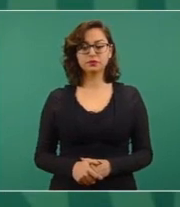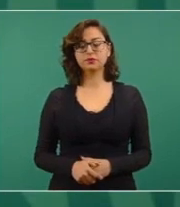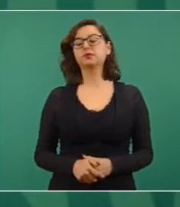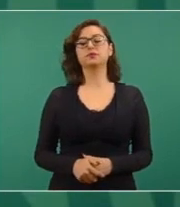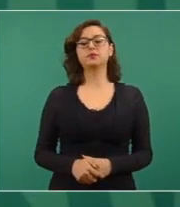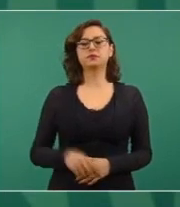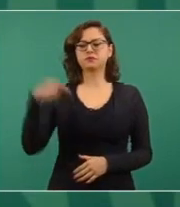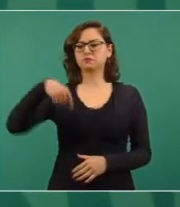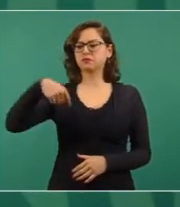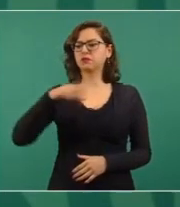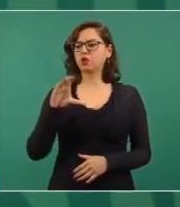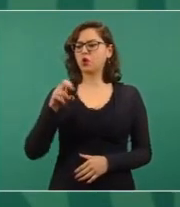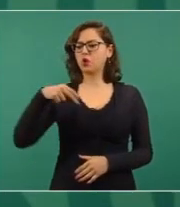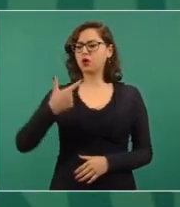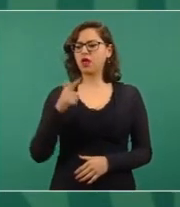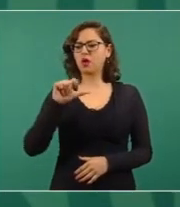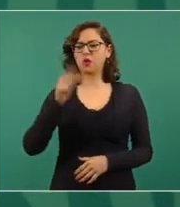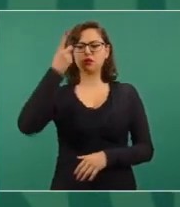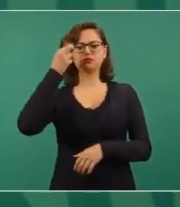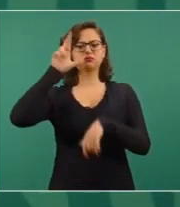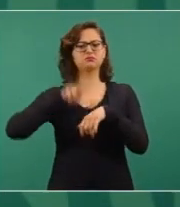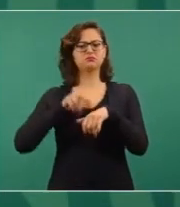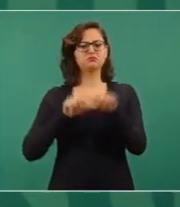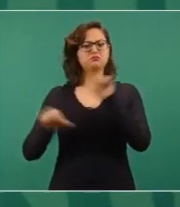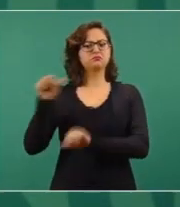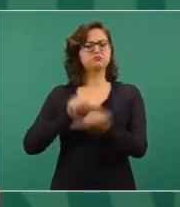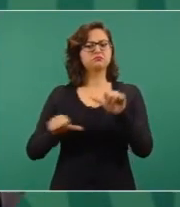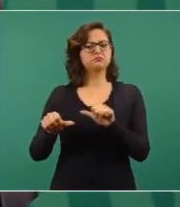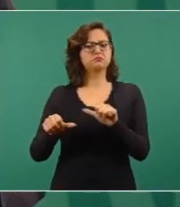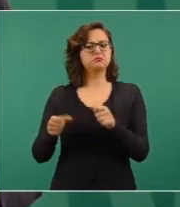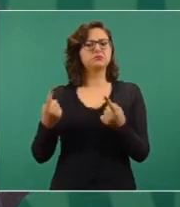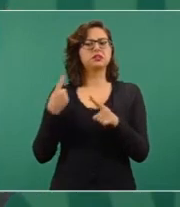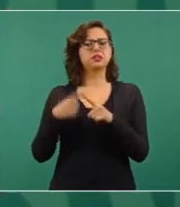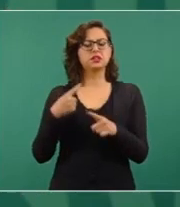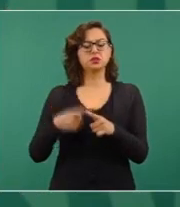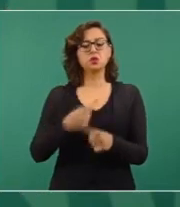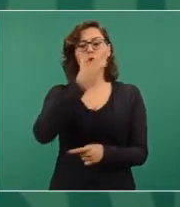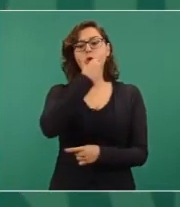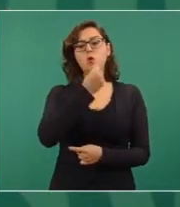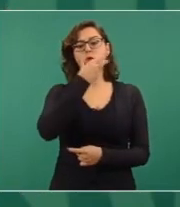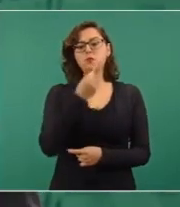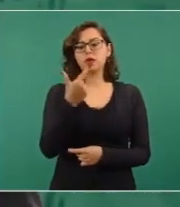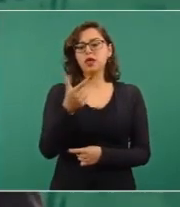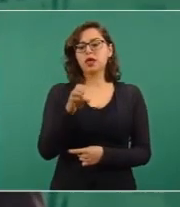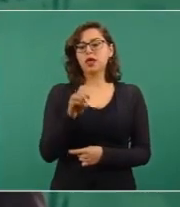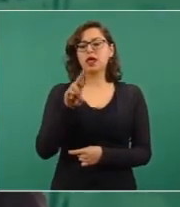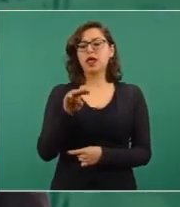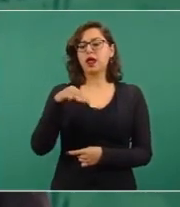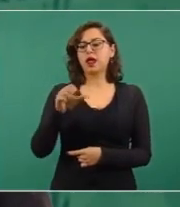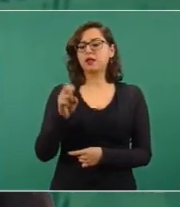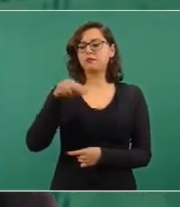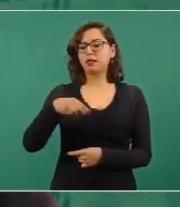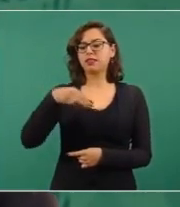le va a ocupar Germán Martínez,